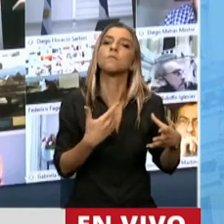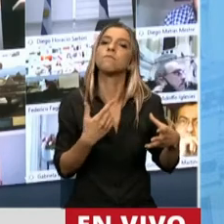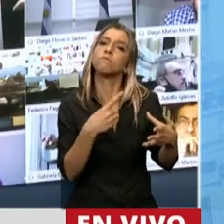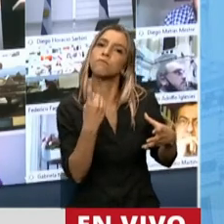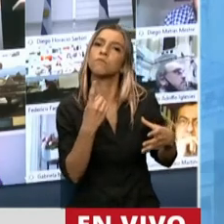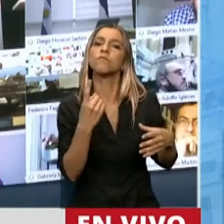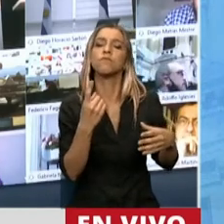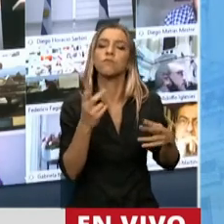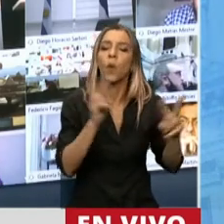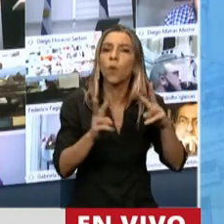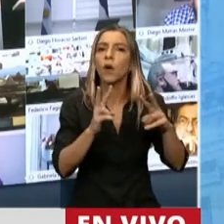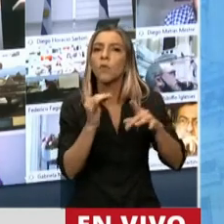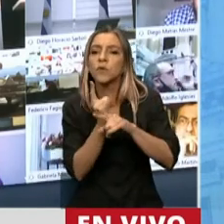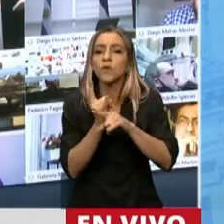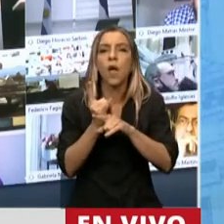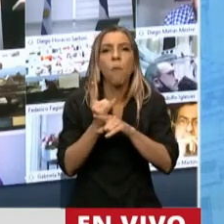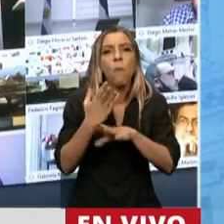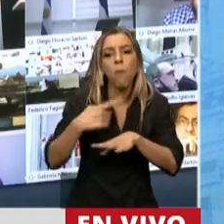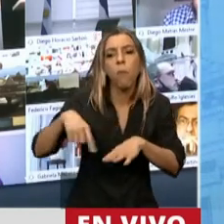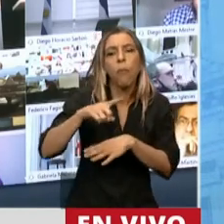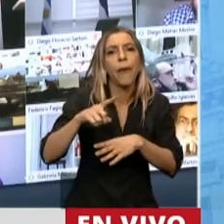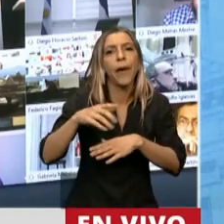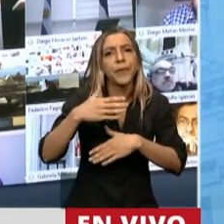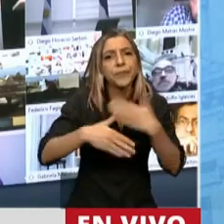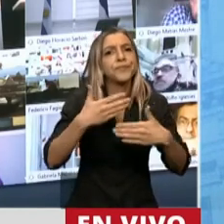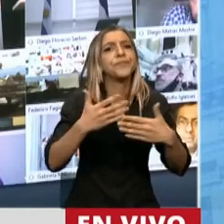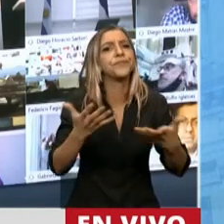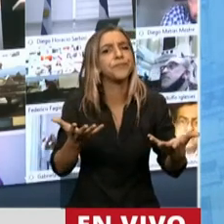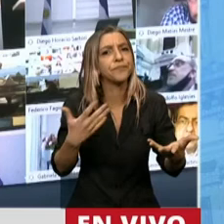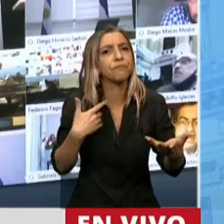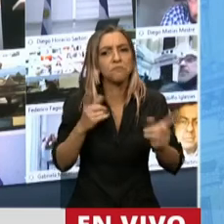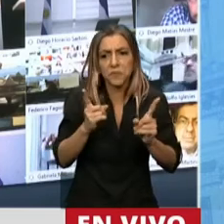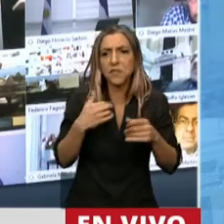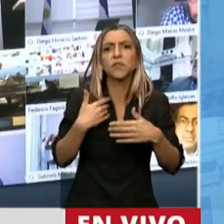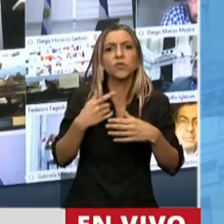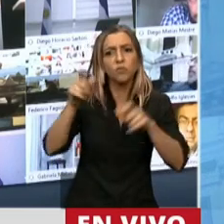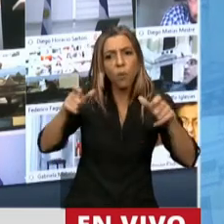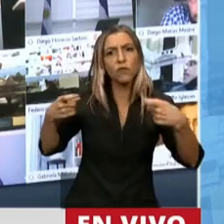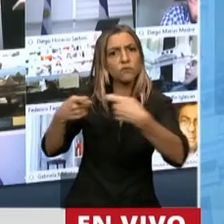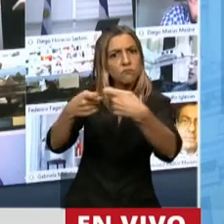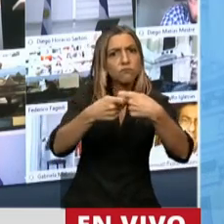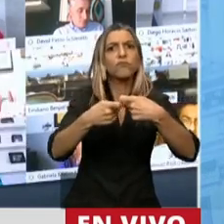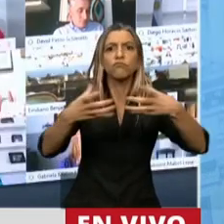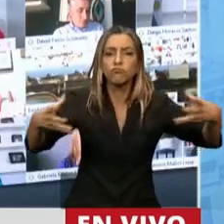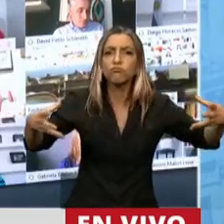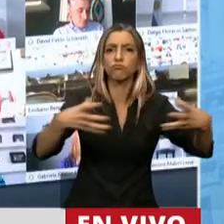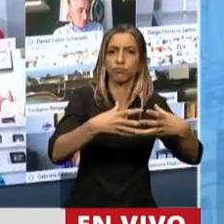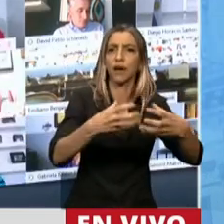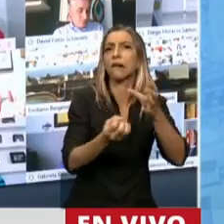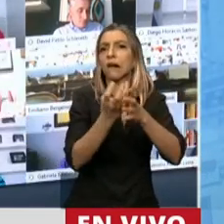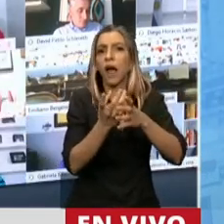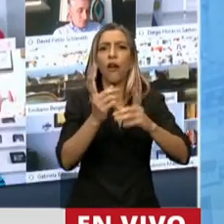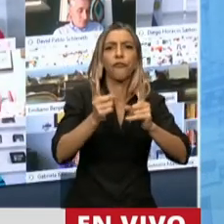cooperativas, y que también traigo la preocupación en esta Cámara,